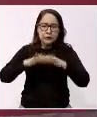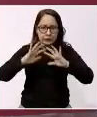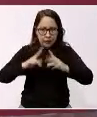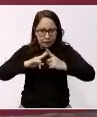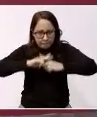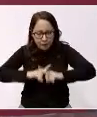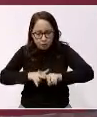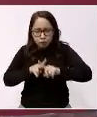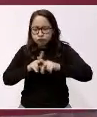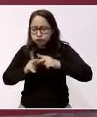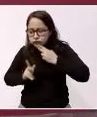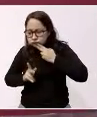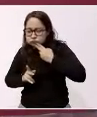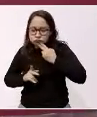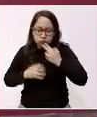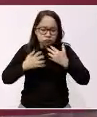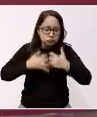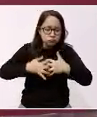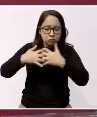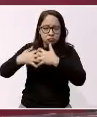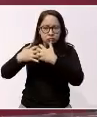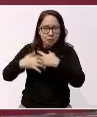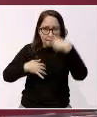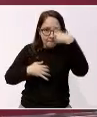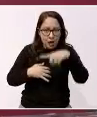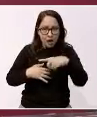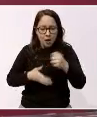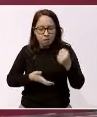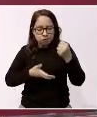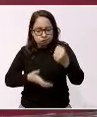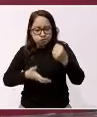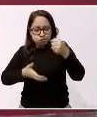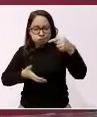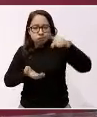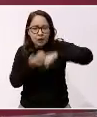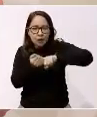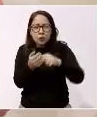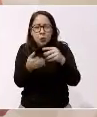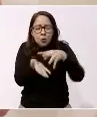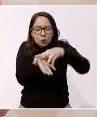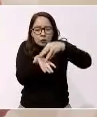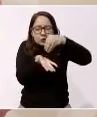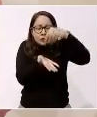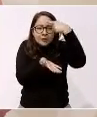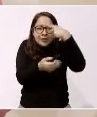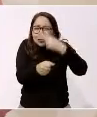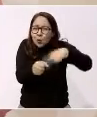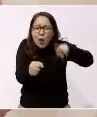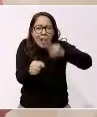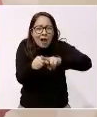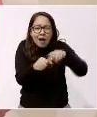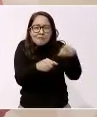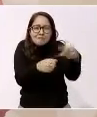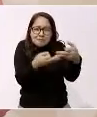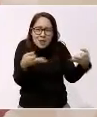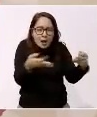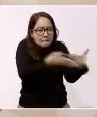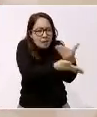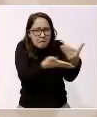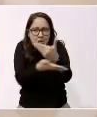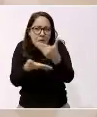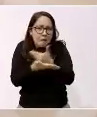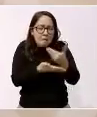y la vamos a mejorar, la vamos a ampliar. Lo mismo hicieron con la compra de otras plantas